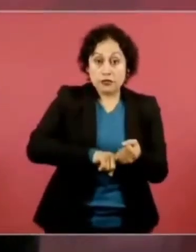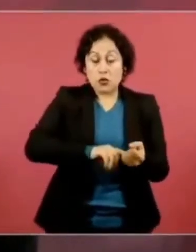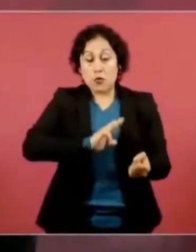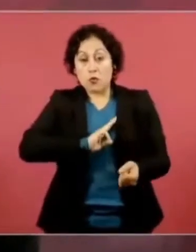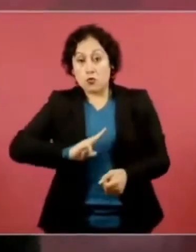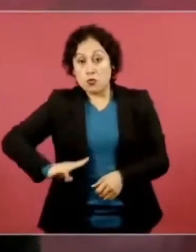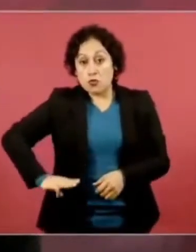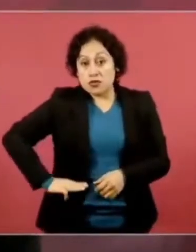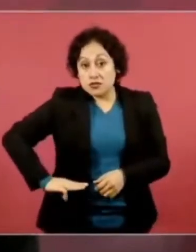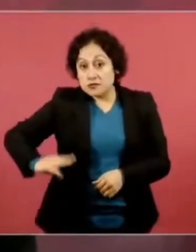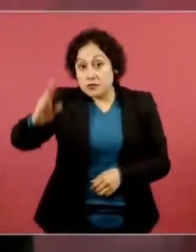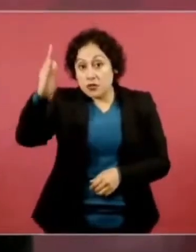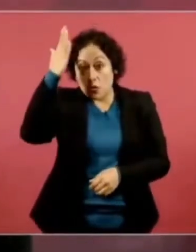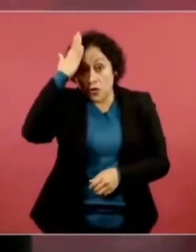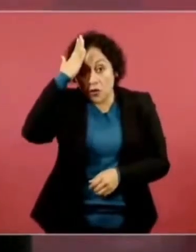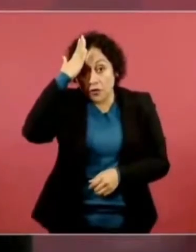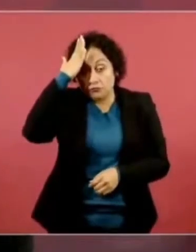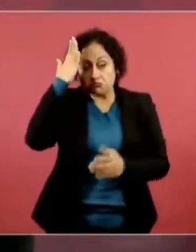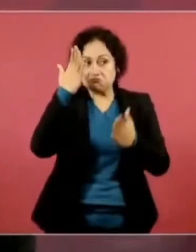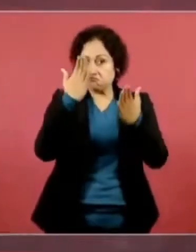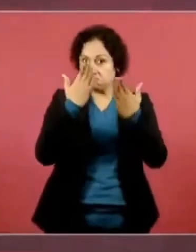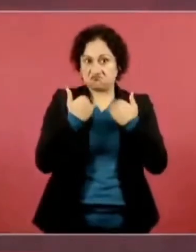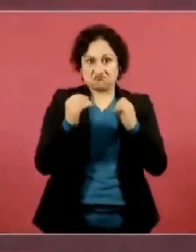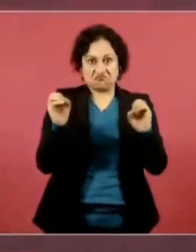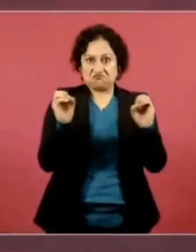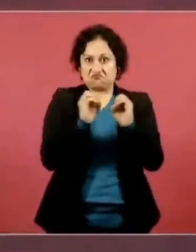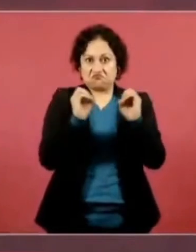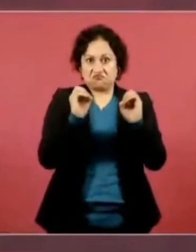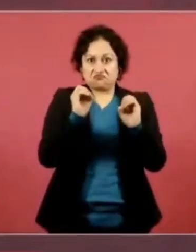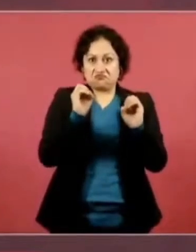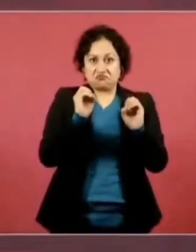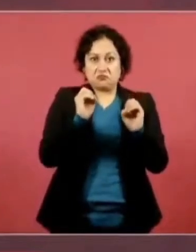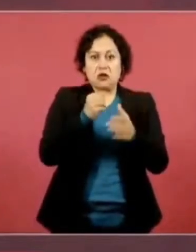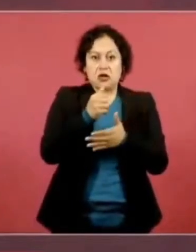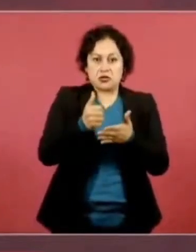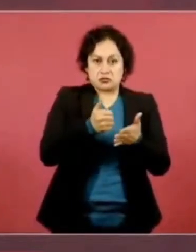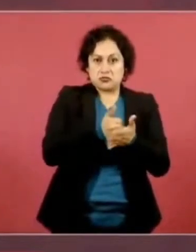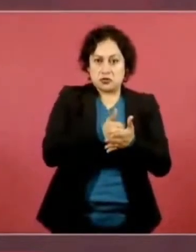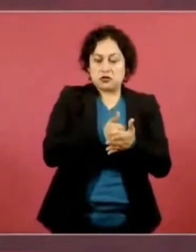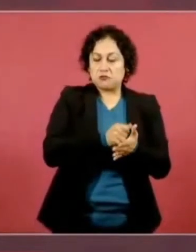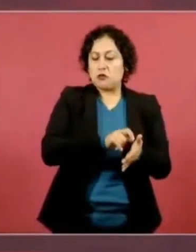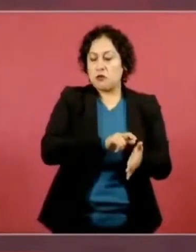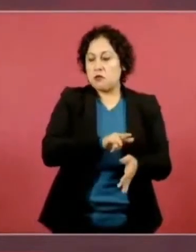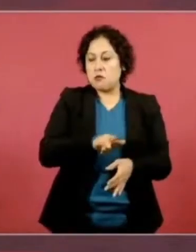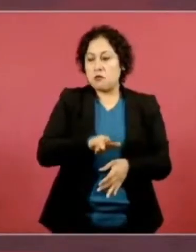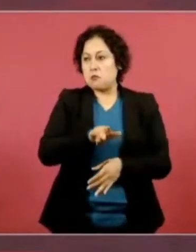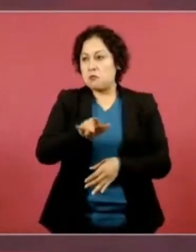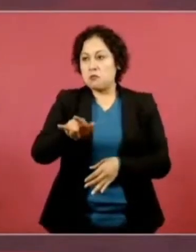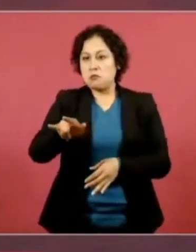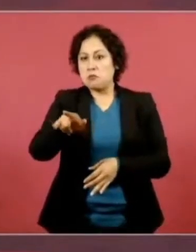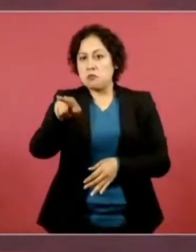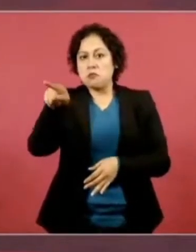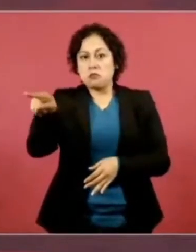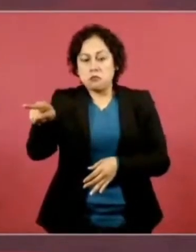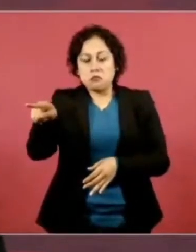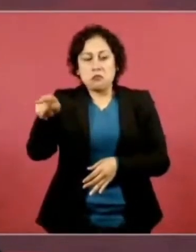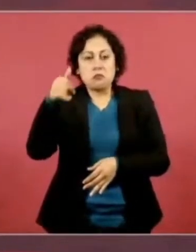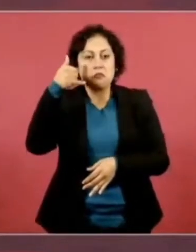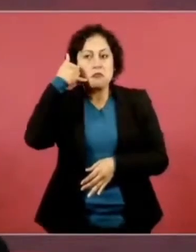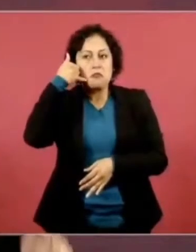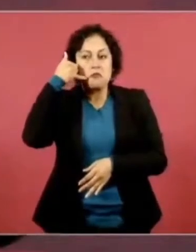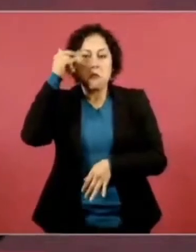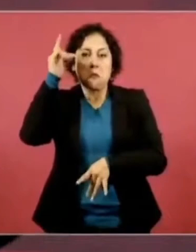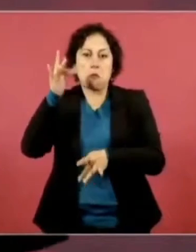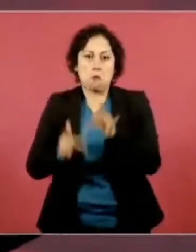por celular. Entonces, hemos estado haciendo